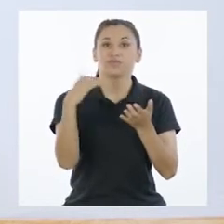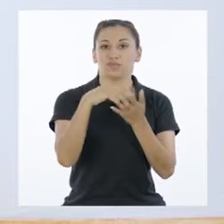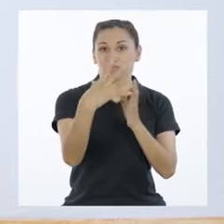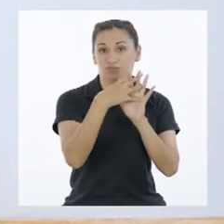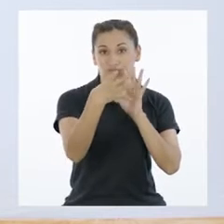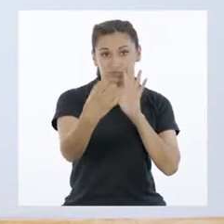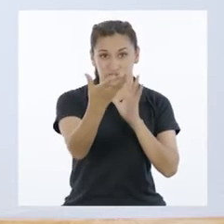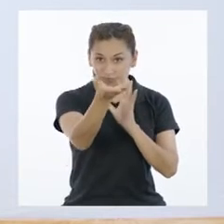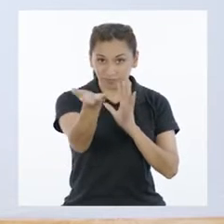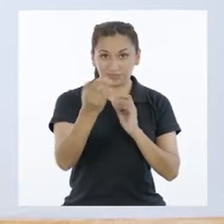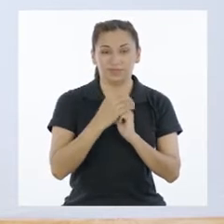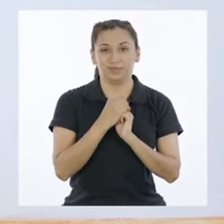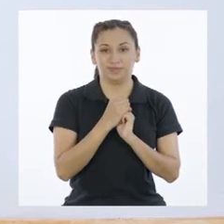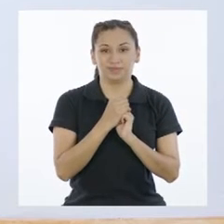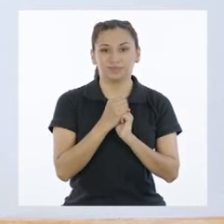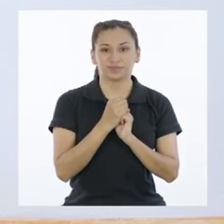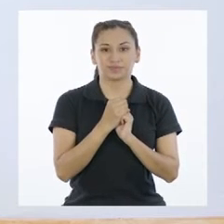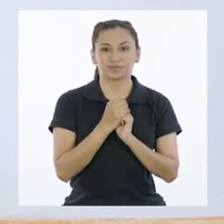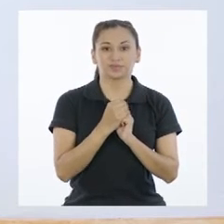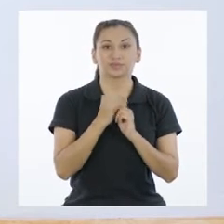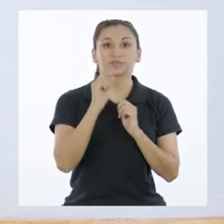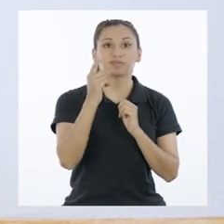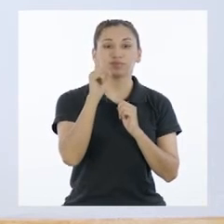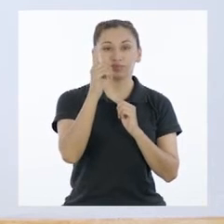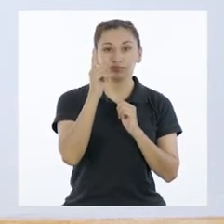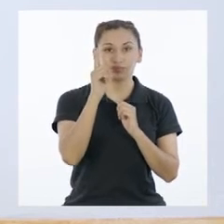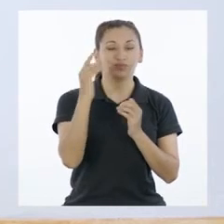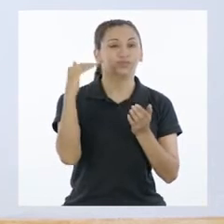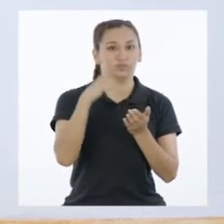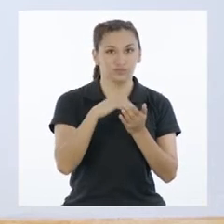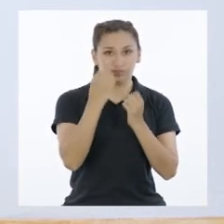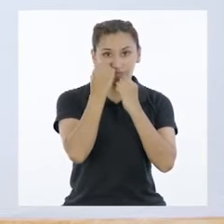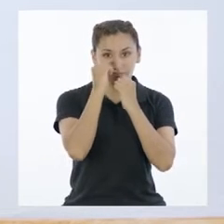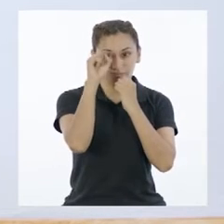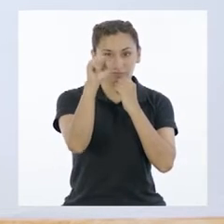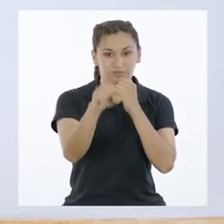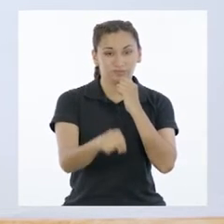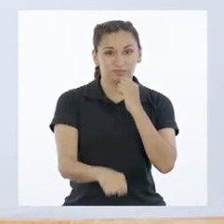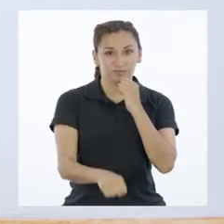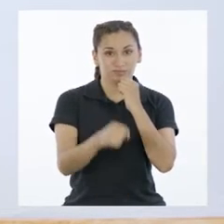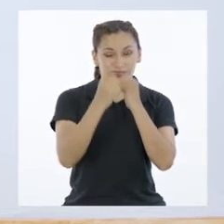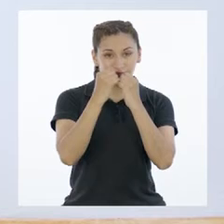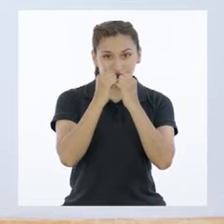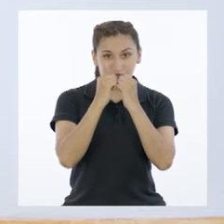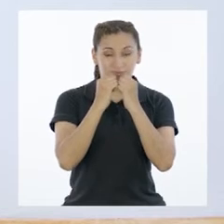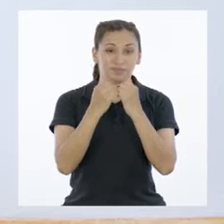es. Vamos a repetir el otro. Eso es. Y bajo. Una vez más.